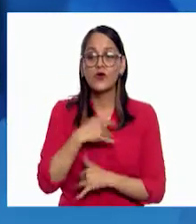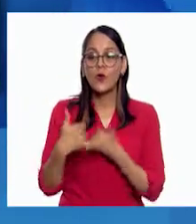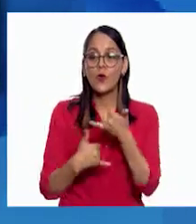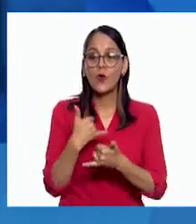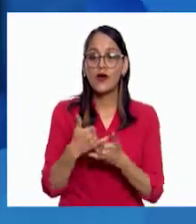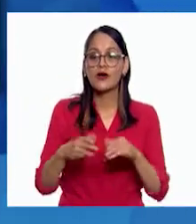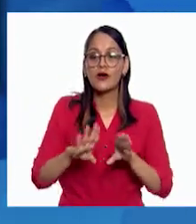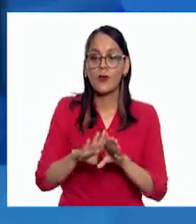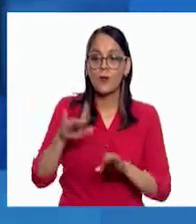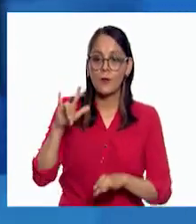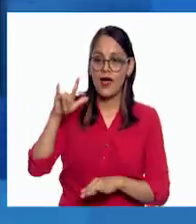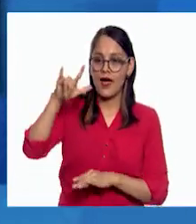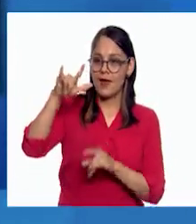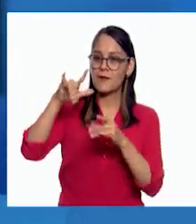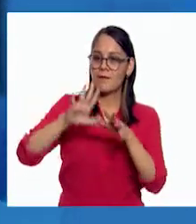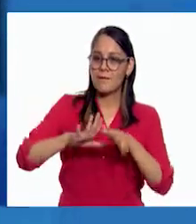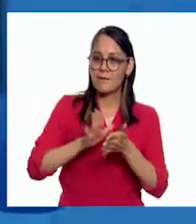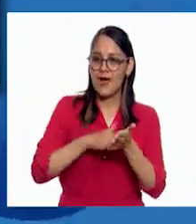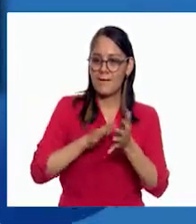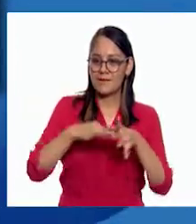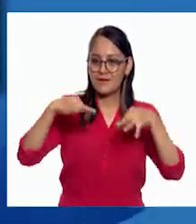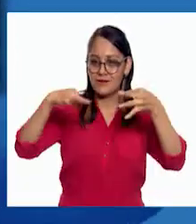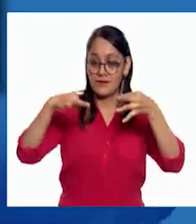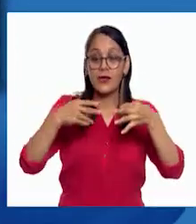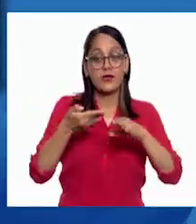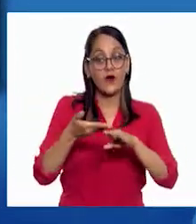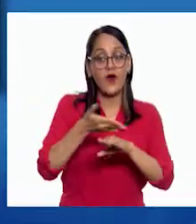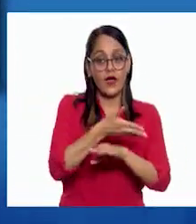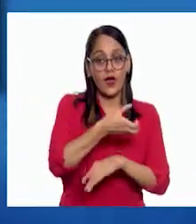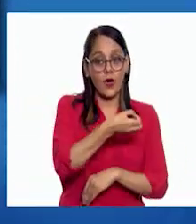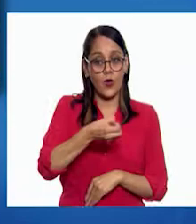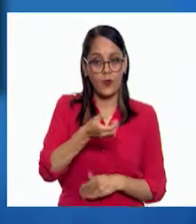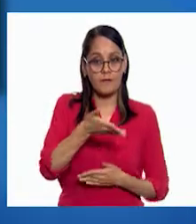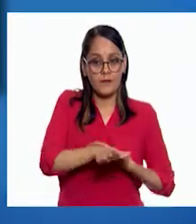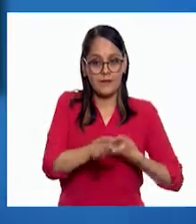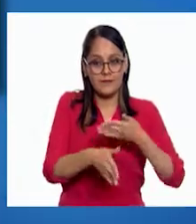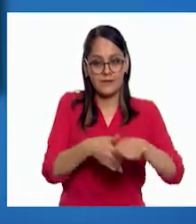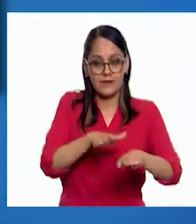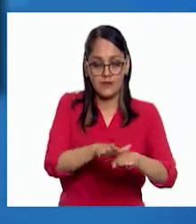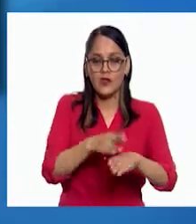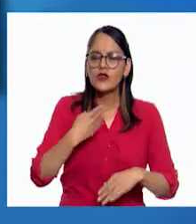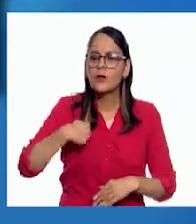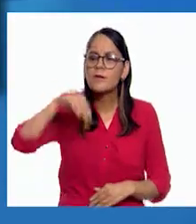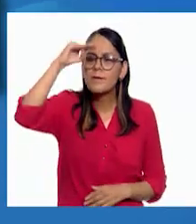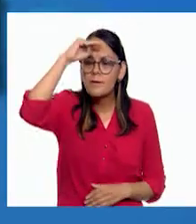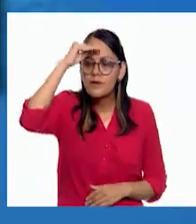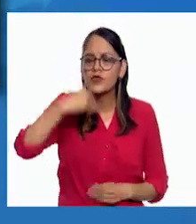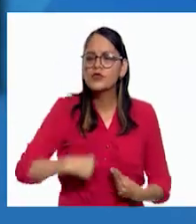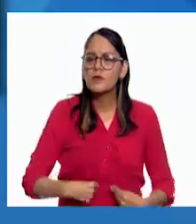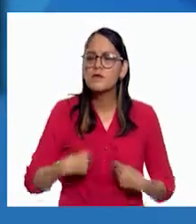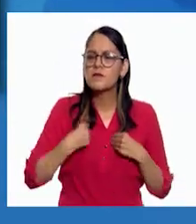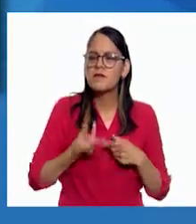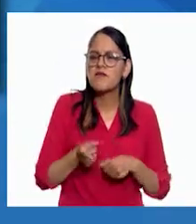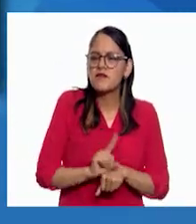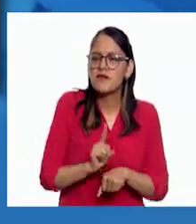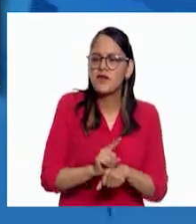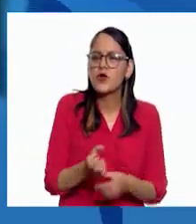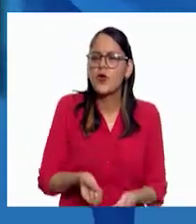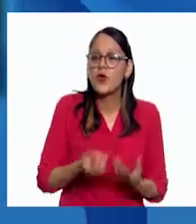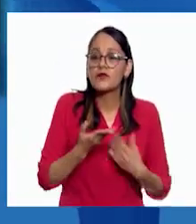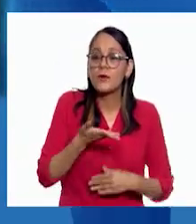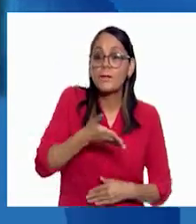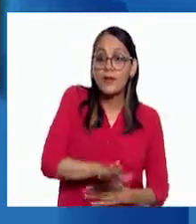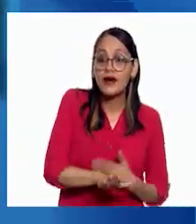aviones de papel. ¡Con algoritmos! Y descubriremos cuántos algoritmos hay en nuestra vida cotidiana. ¡Se